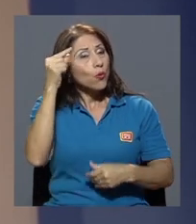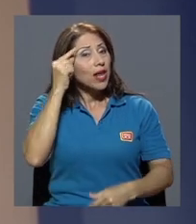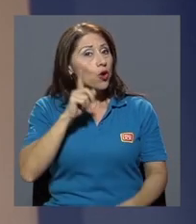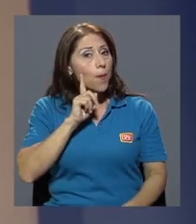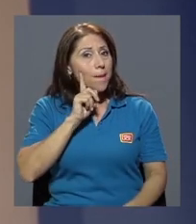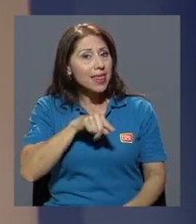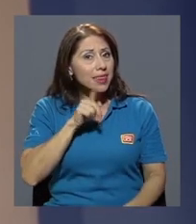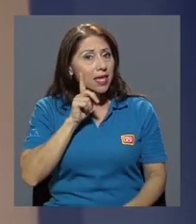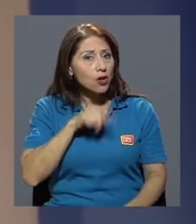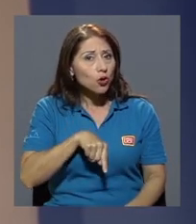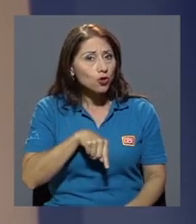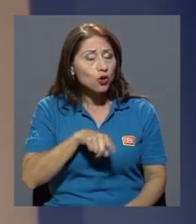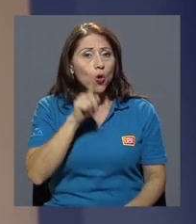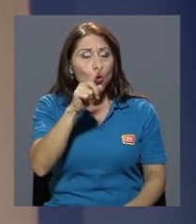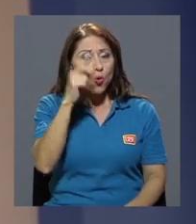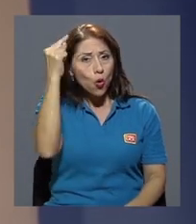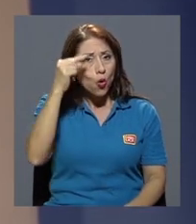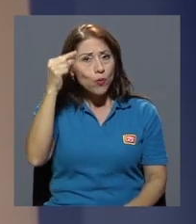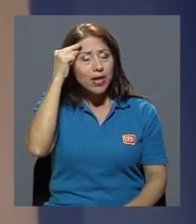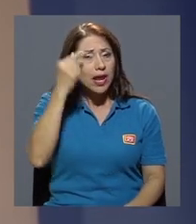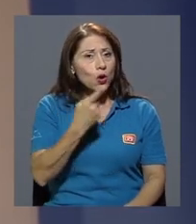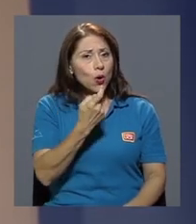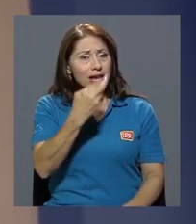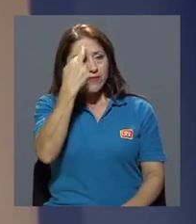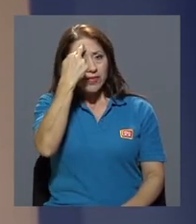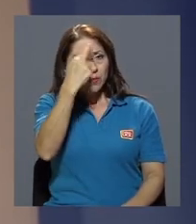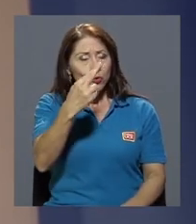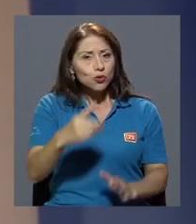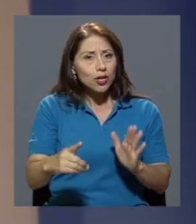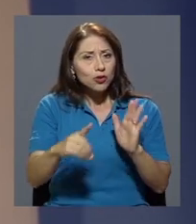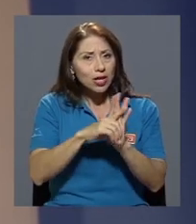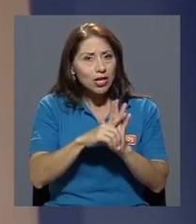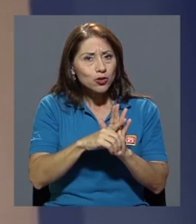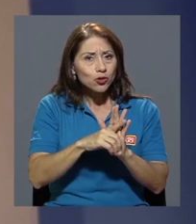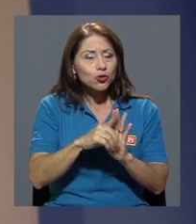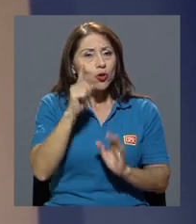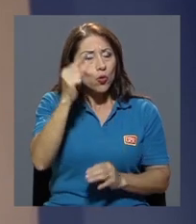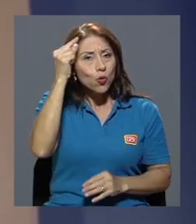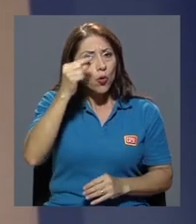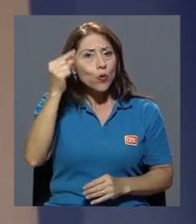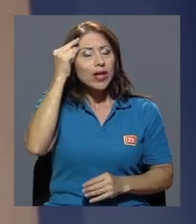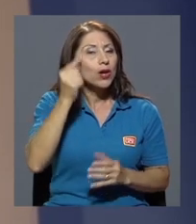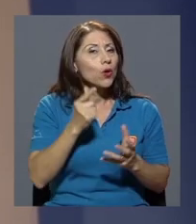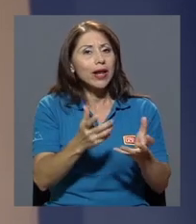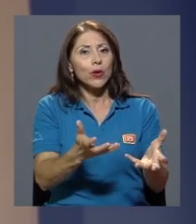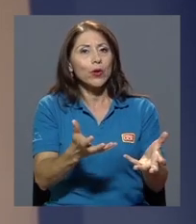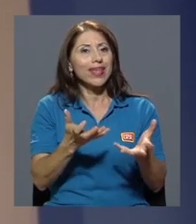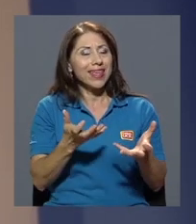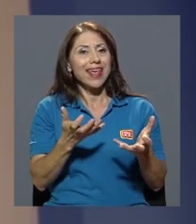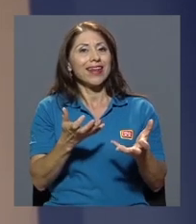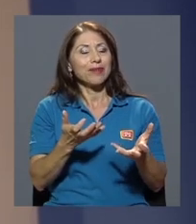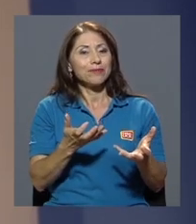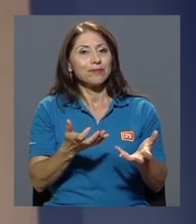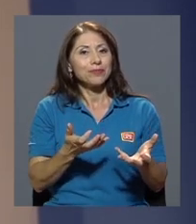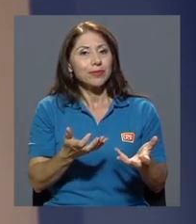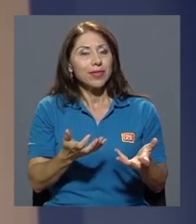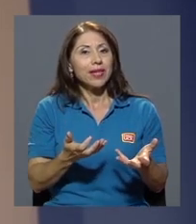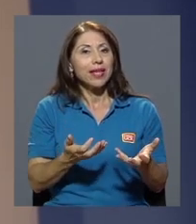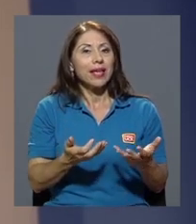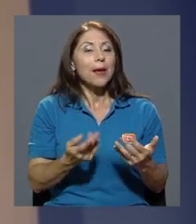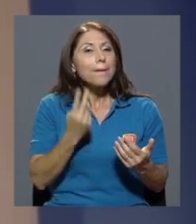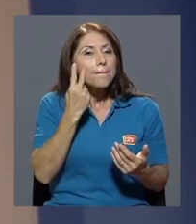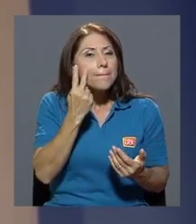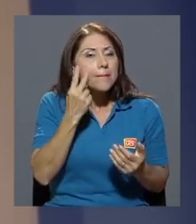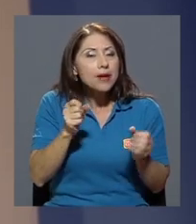mentiroso un gobierno irrespetuoso de los derechos y sobre todo hoy un gobierno que no quiere mirar desde